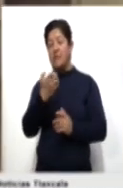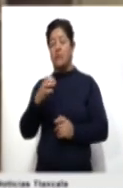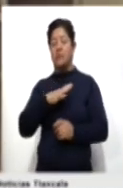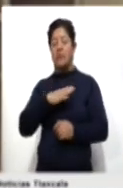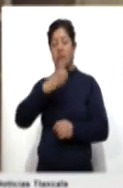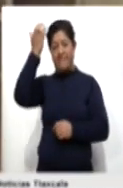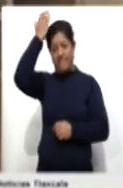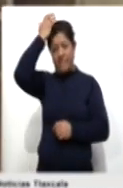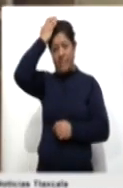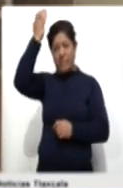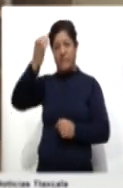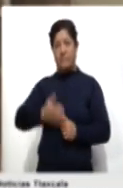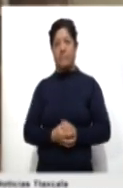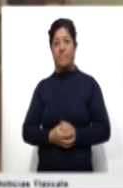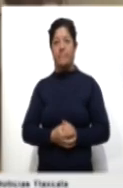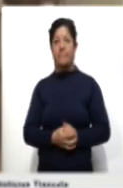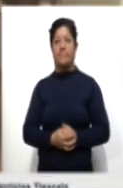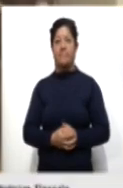ramo de enfermería.